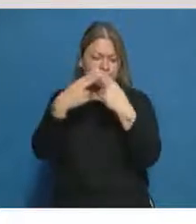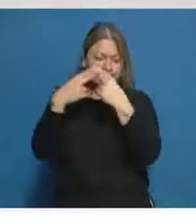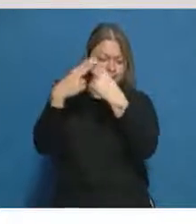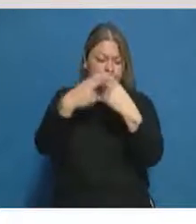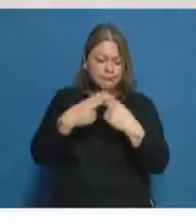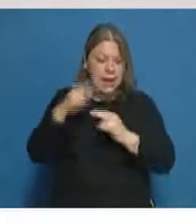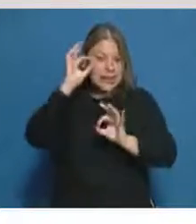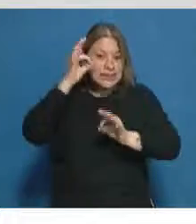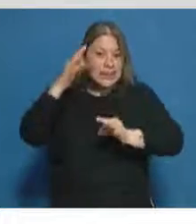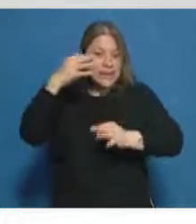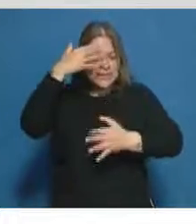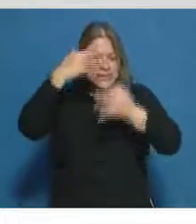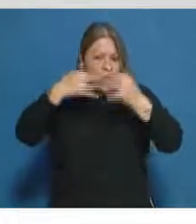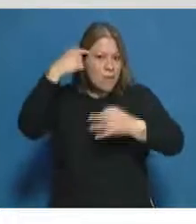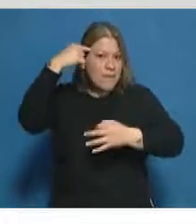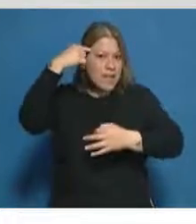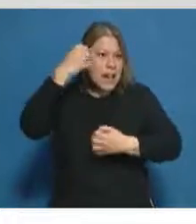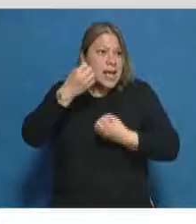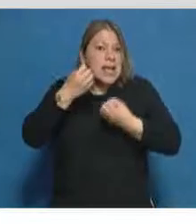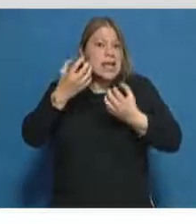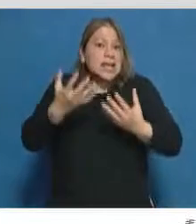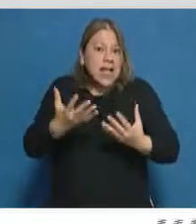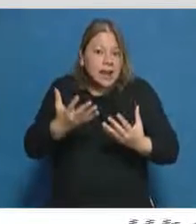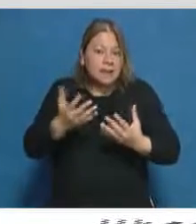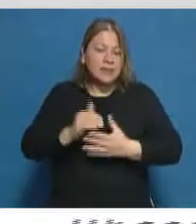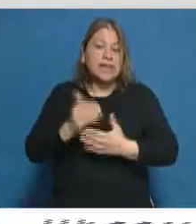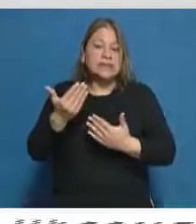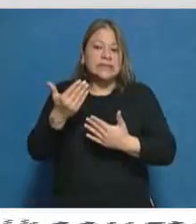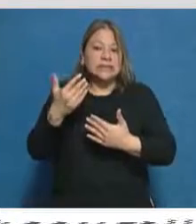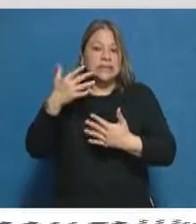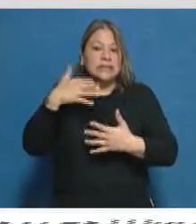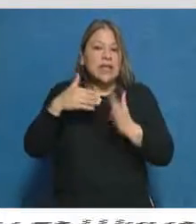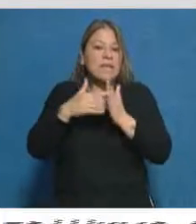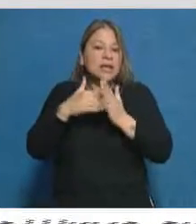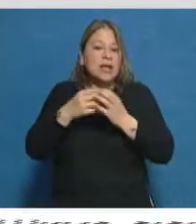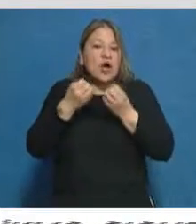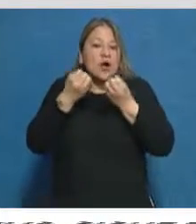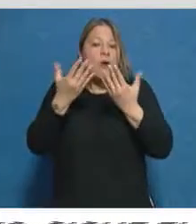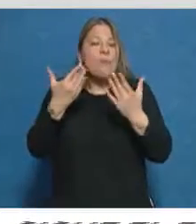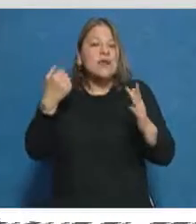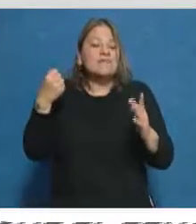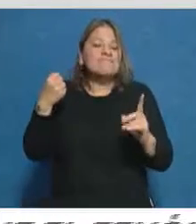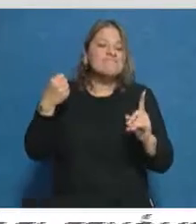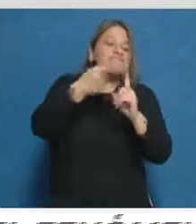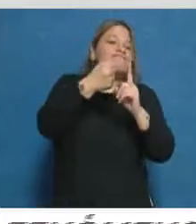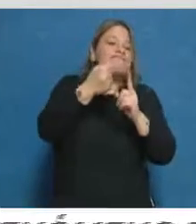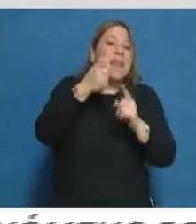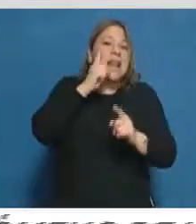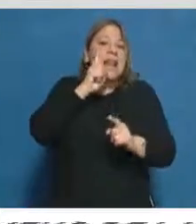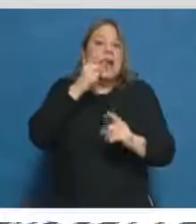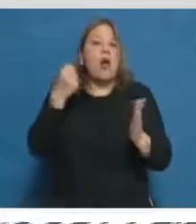es nuestra salud mental y si alguna de estas condiciones puede incidir en el riesgo automovilístico.